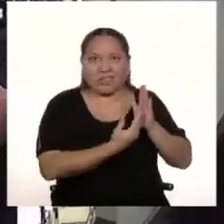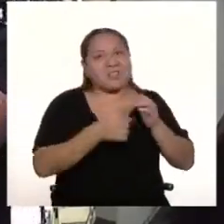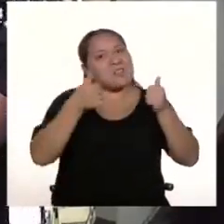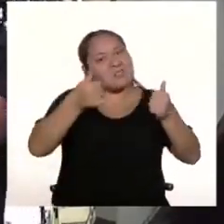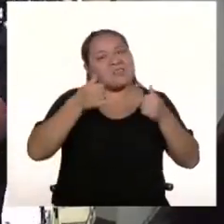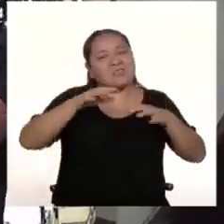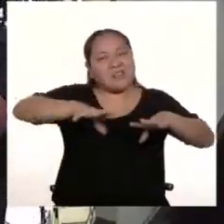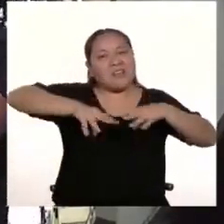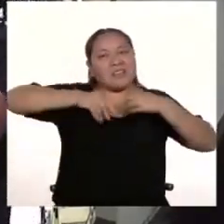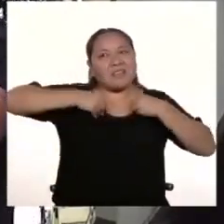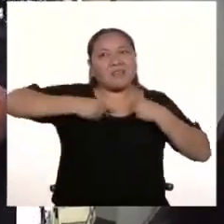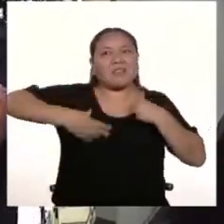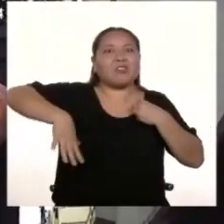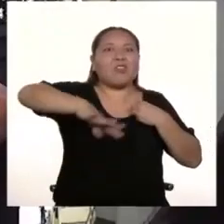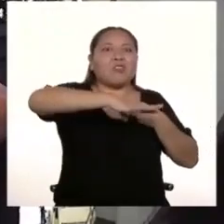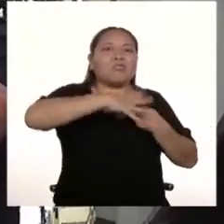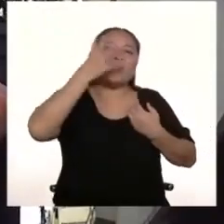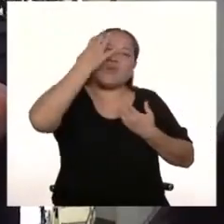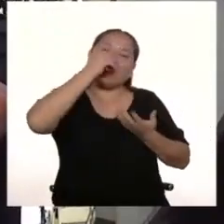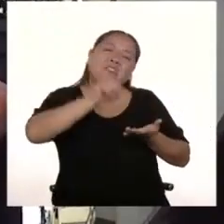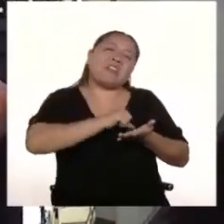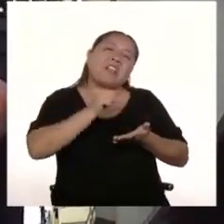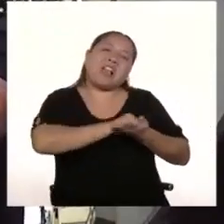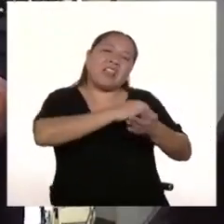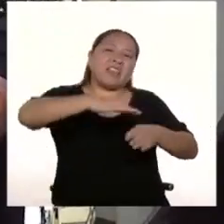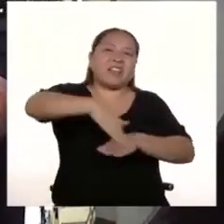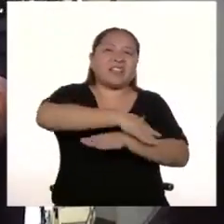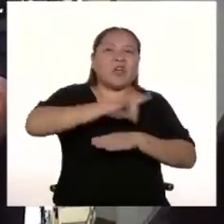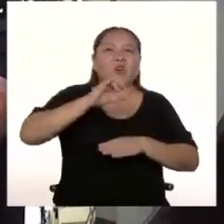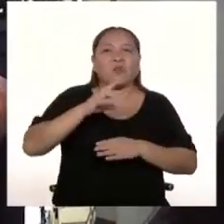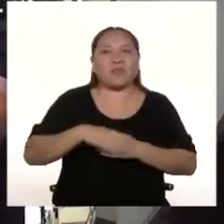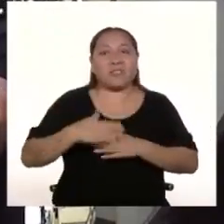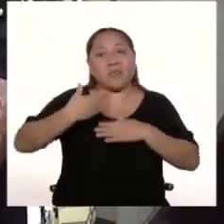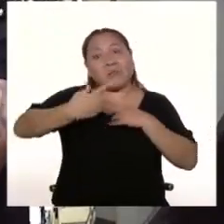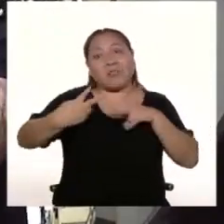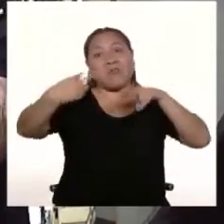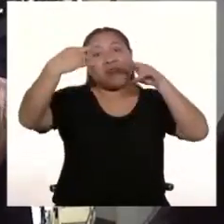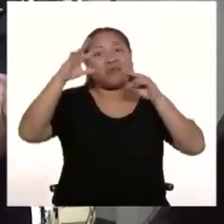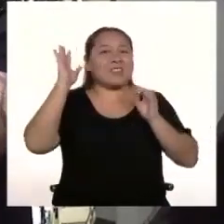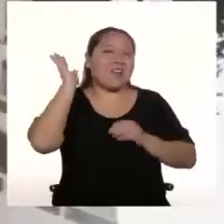le van a aceptar porque todo es bonito eso del arte urbano. Así que nos vemos en la siguiente. ¡Chao!